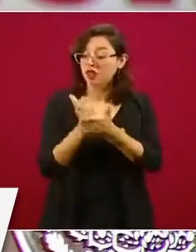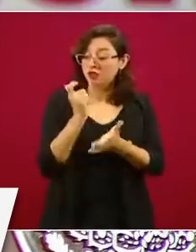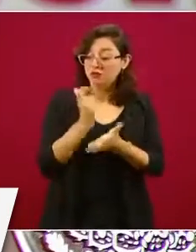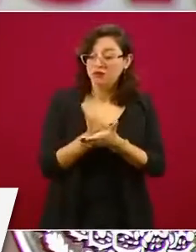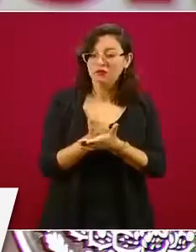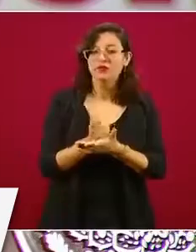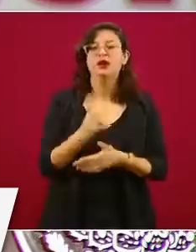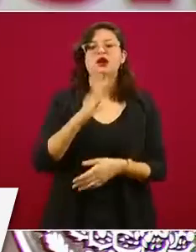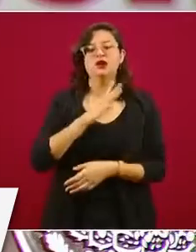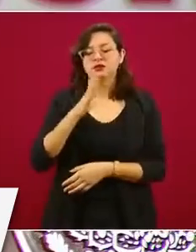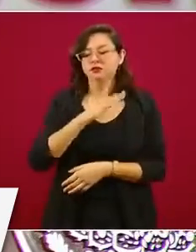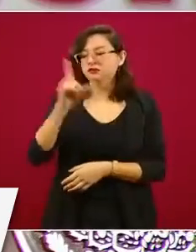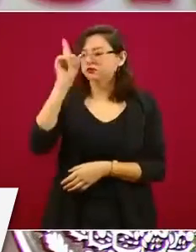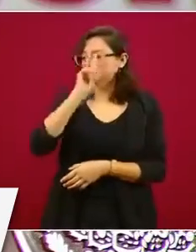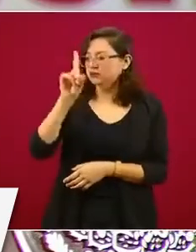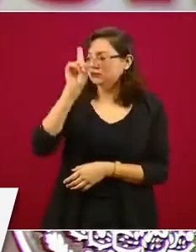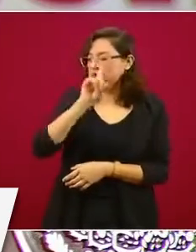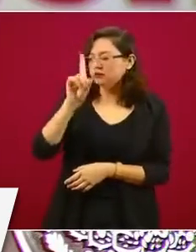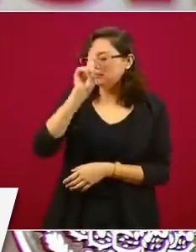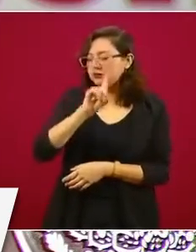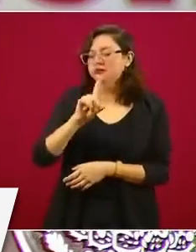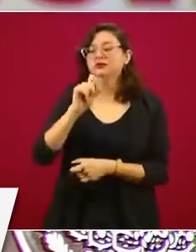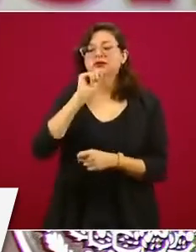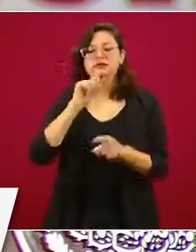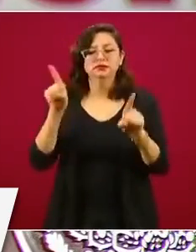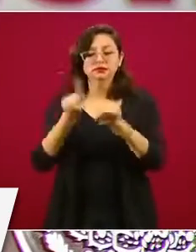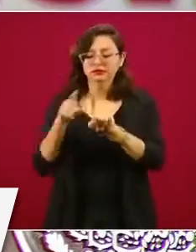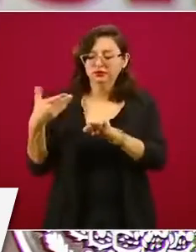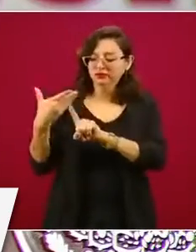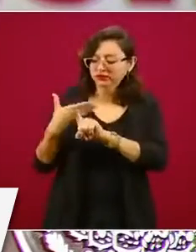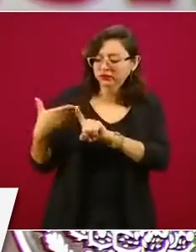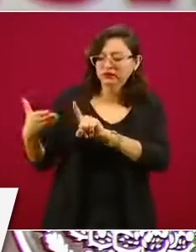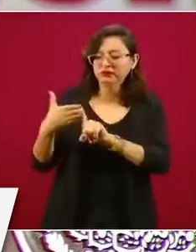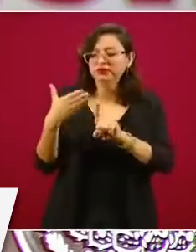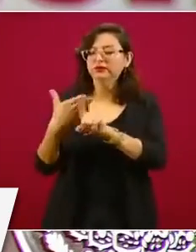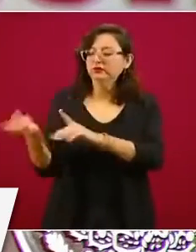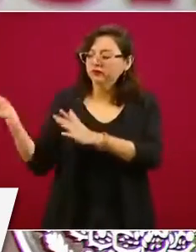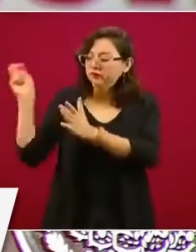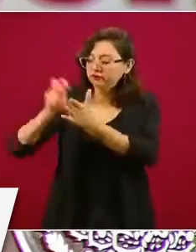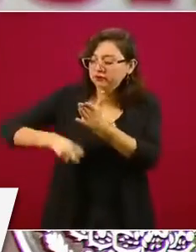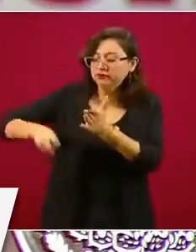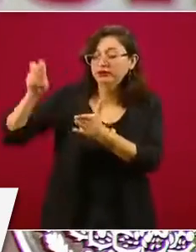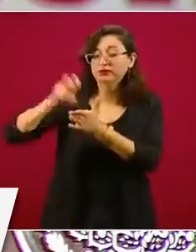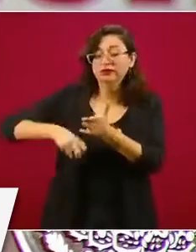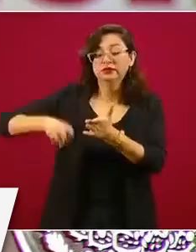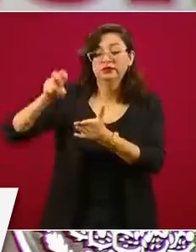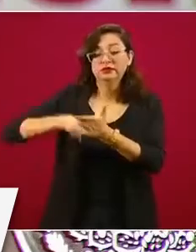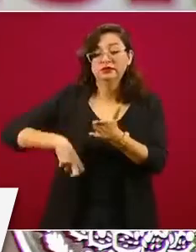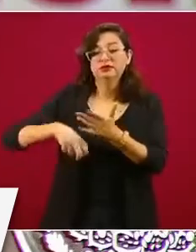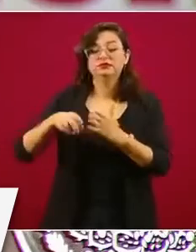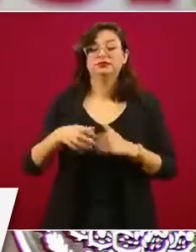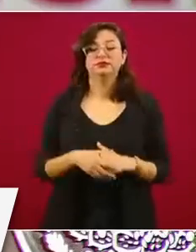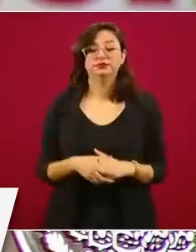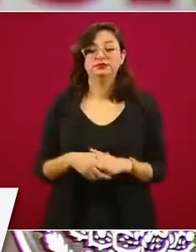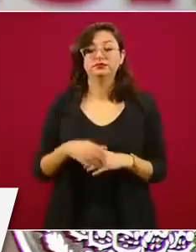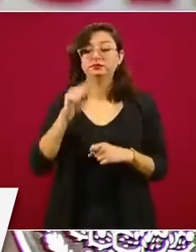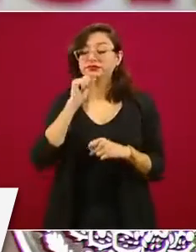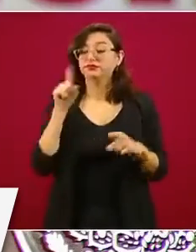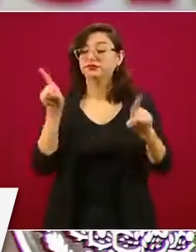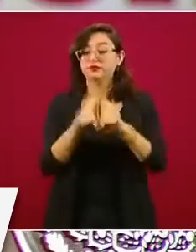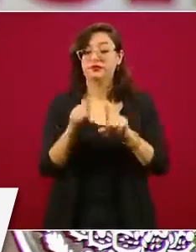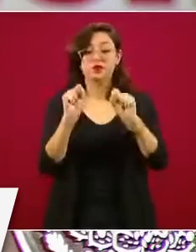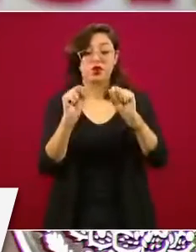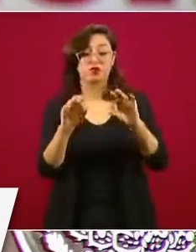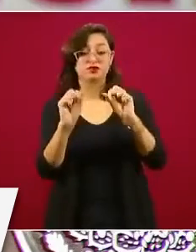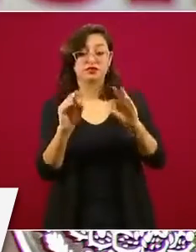ofrecido asesoría, se le ha orientado para que se autocorrija. Cuando asisten a las oficinas del